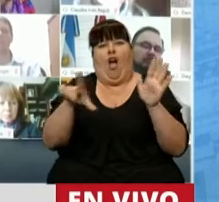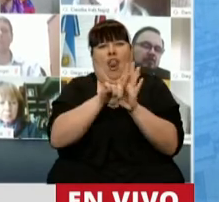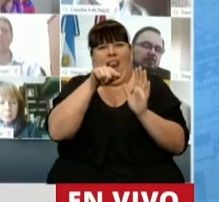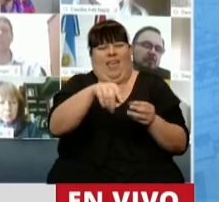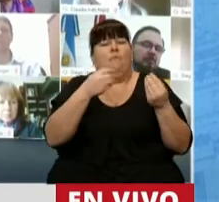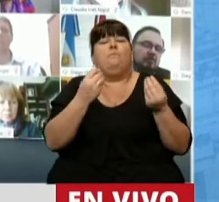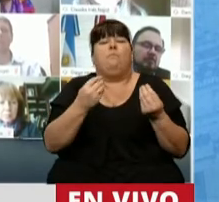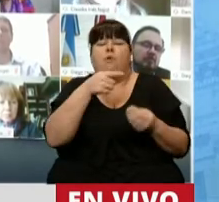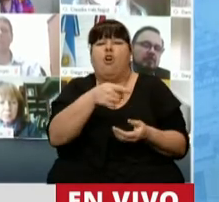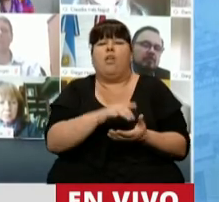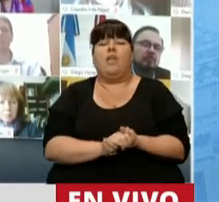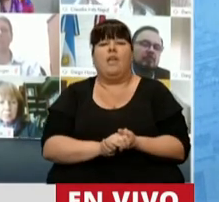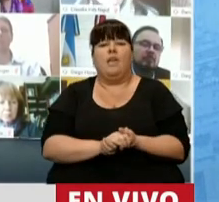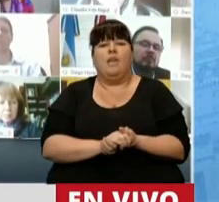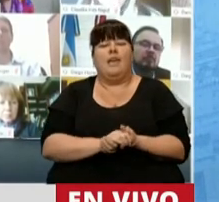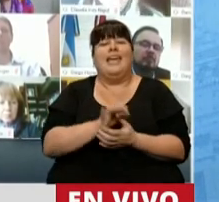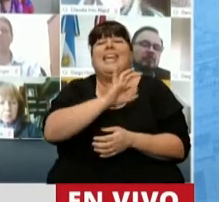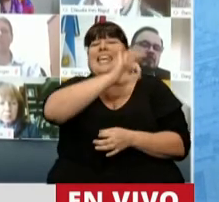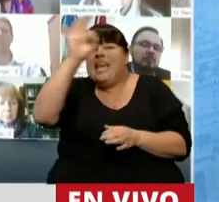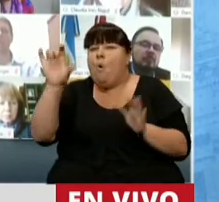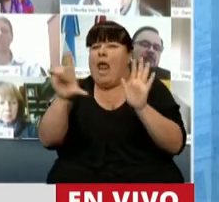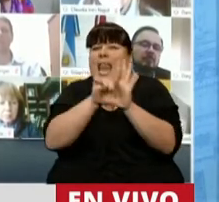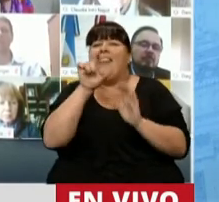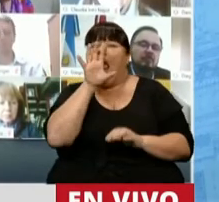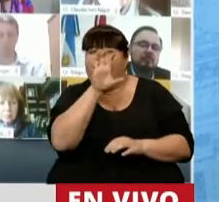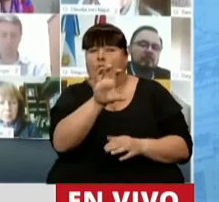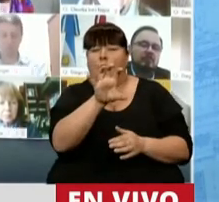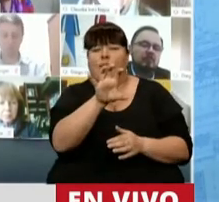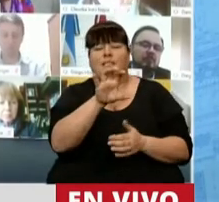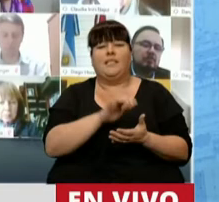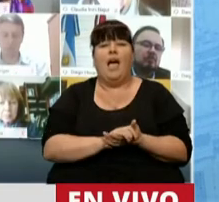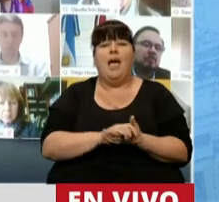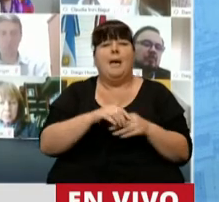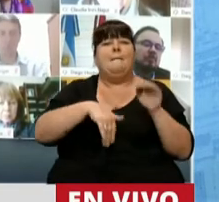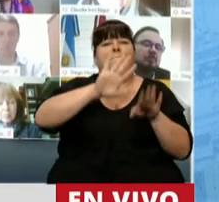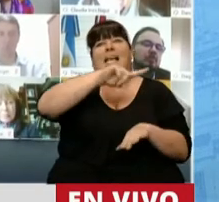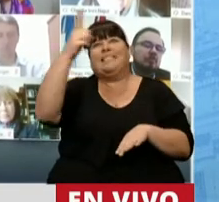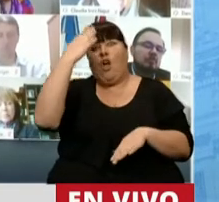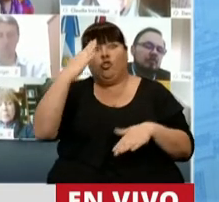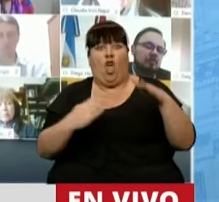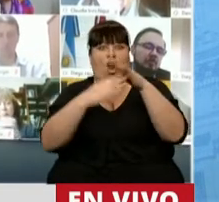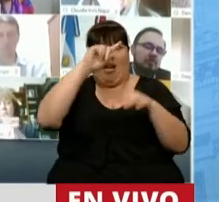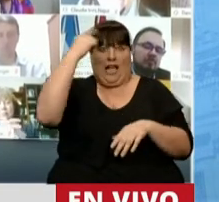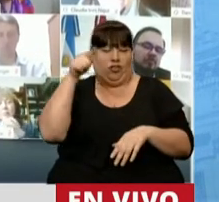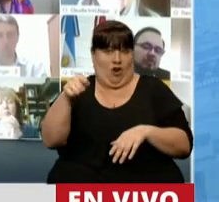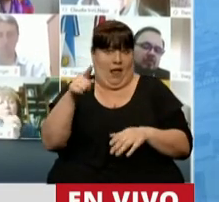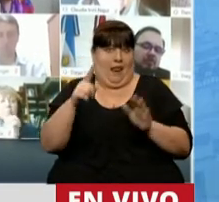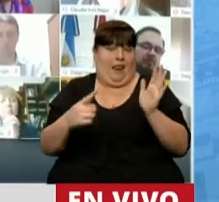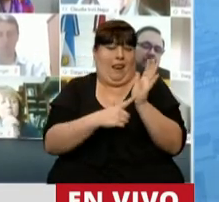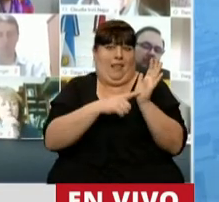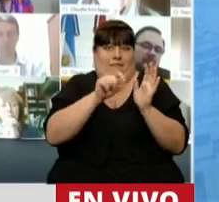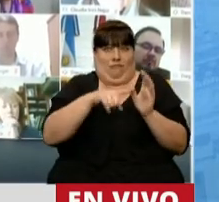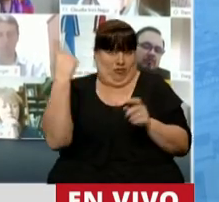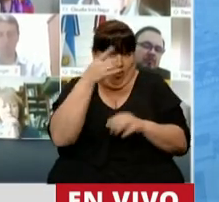porque ninguna ley provincial es superior a la Constitución que rige,